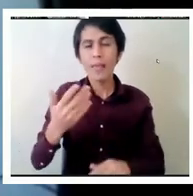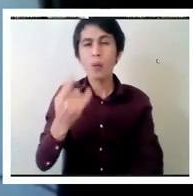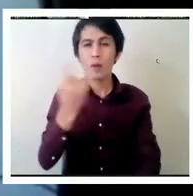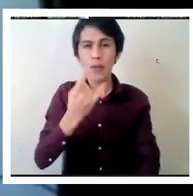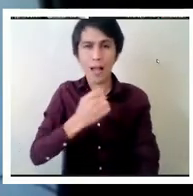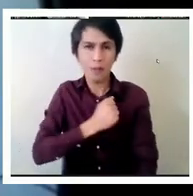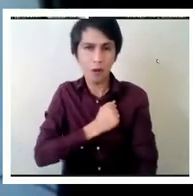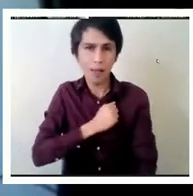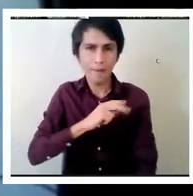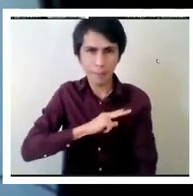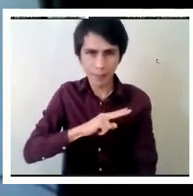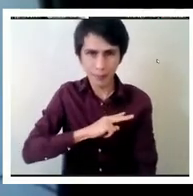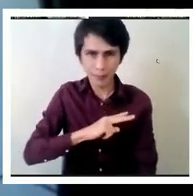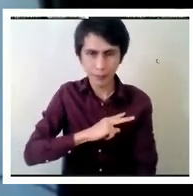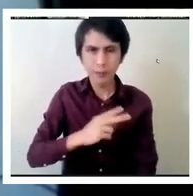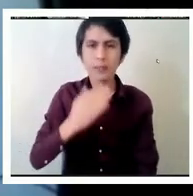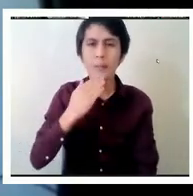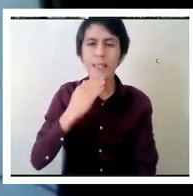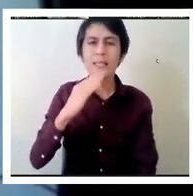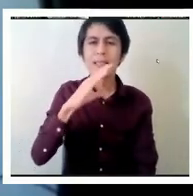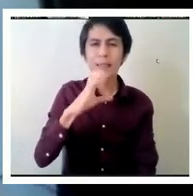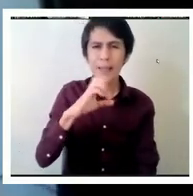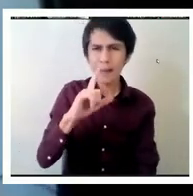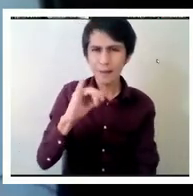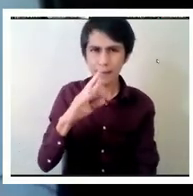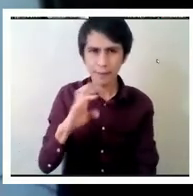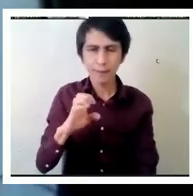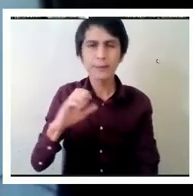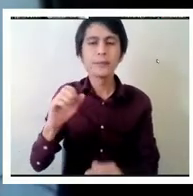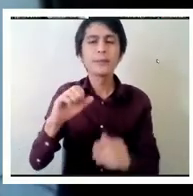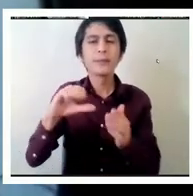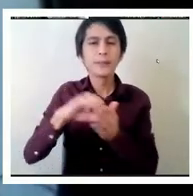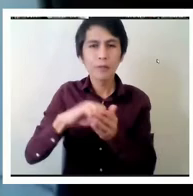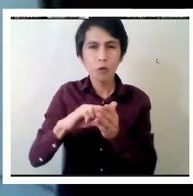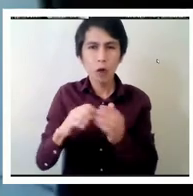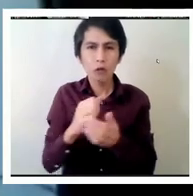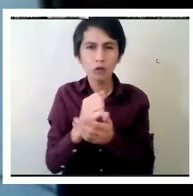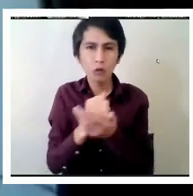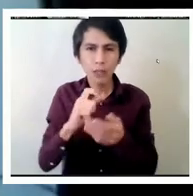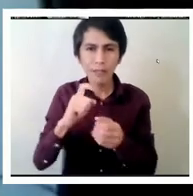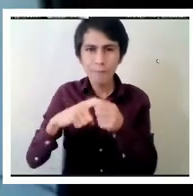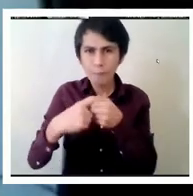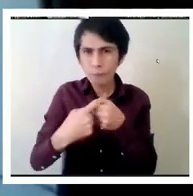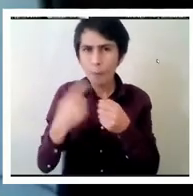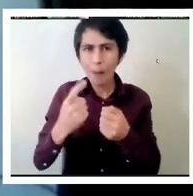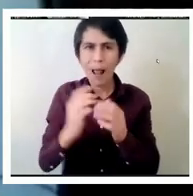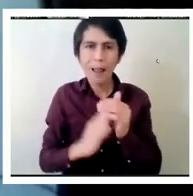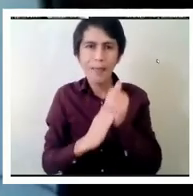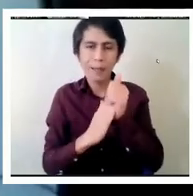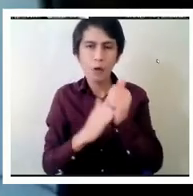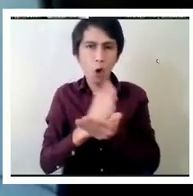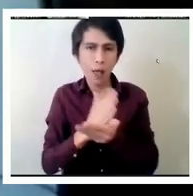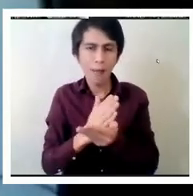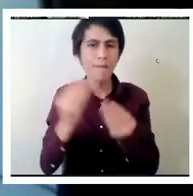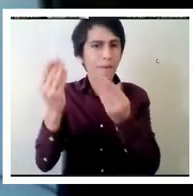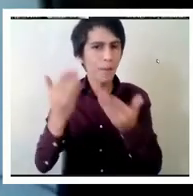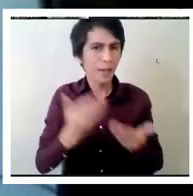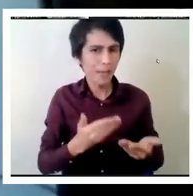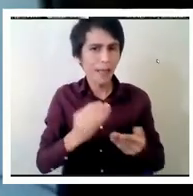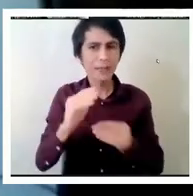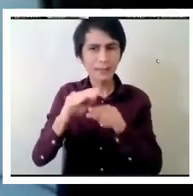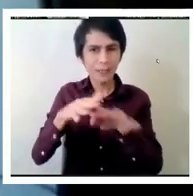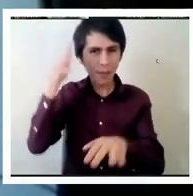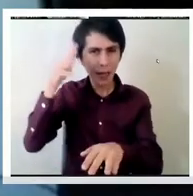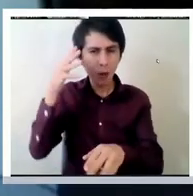y de CELIDER, que es un centro asociativo para el liderazgo escolar. Les doy la bienvenida al seminario Nuevas Miradas de